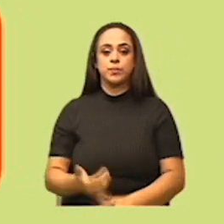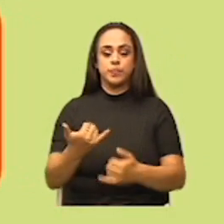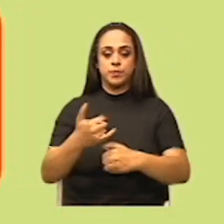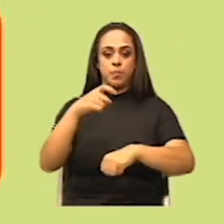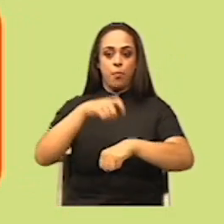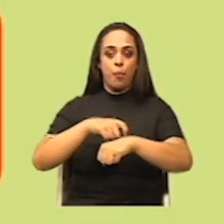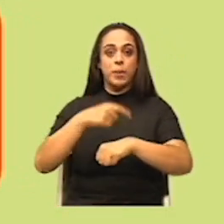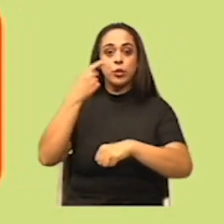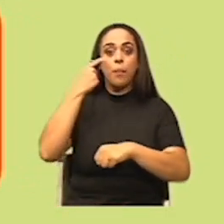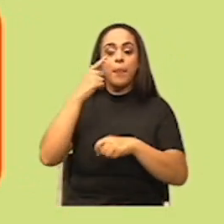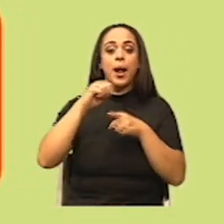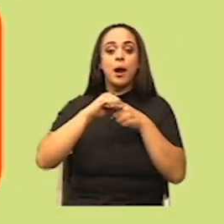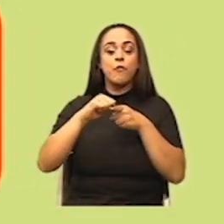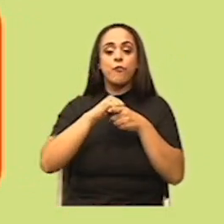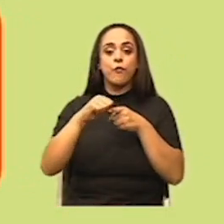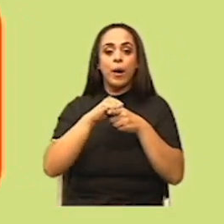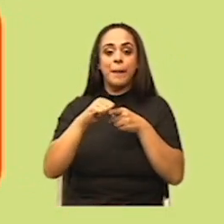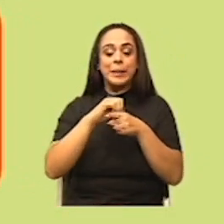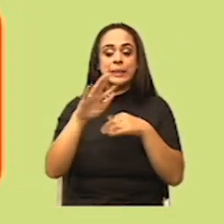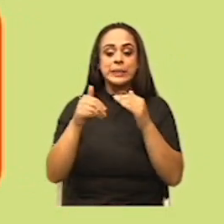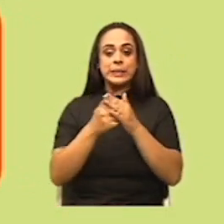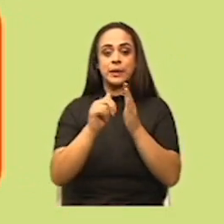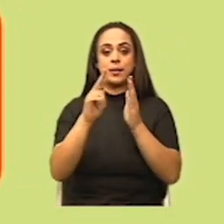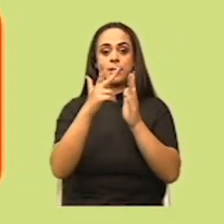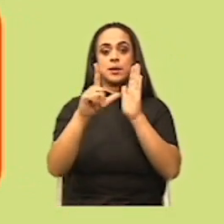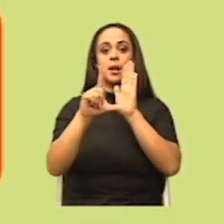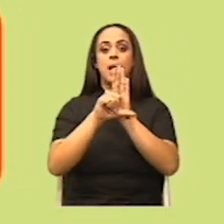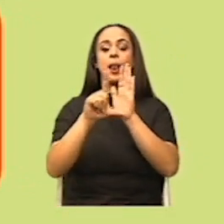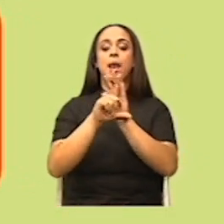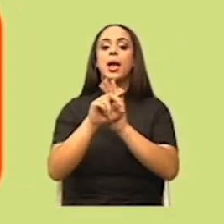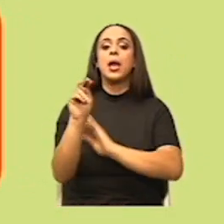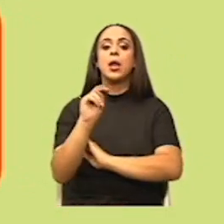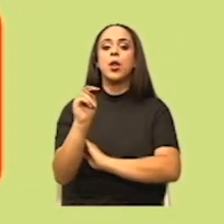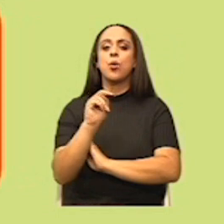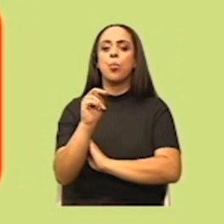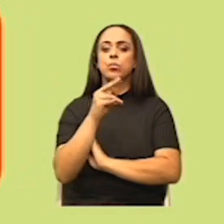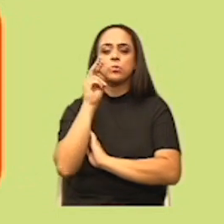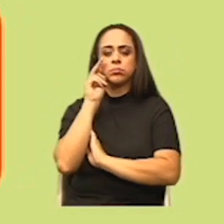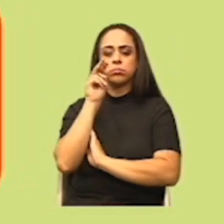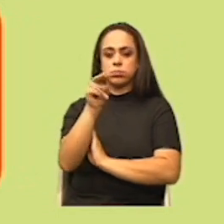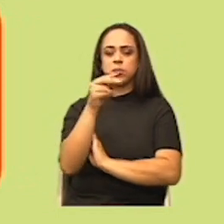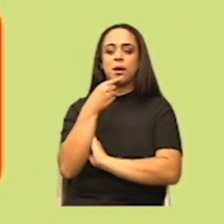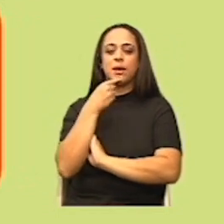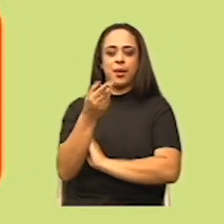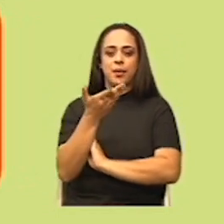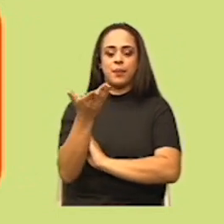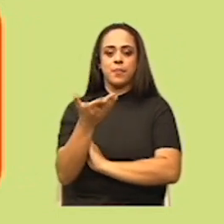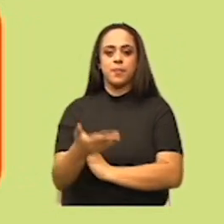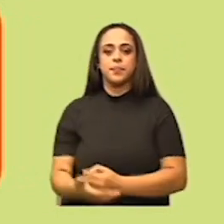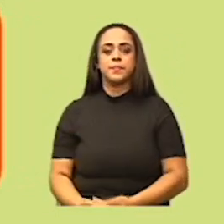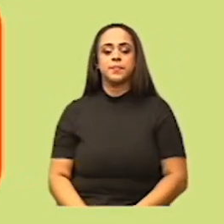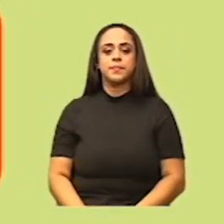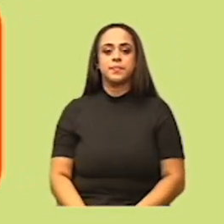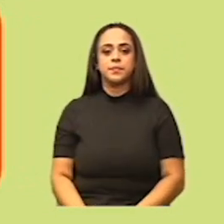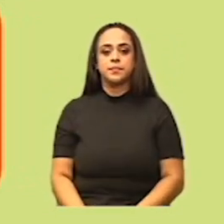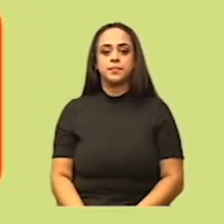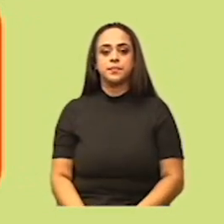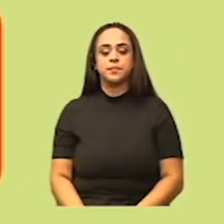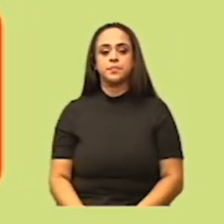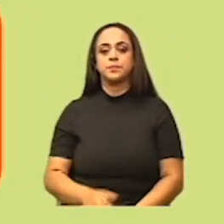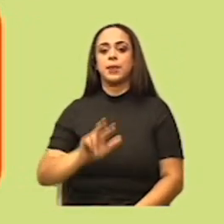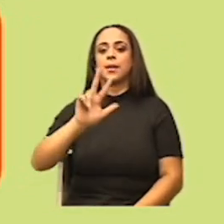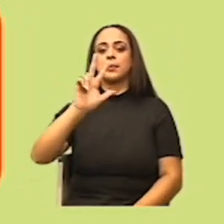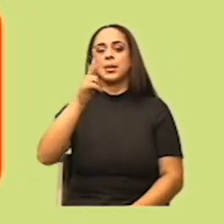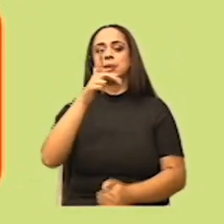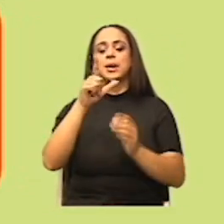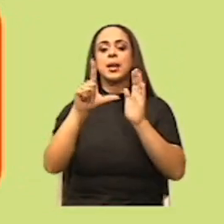para repasar el enunciado de la tercera ley de Newton, vamos a escuchar qué nos dice ese enunciado. Tercera ley de